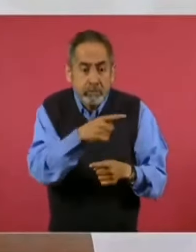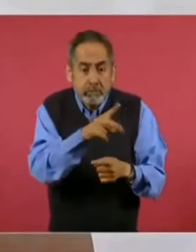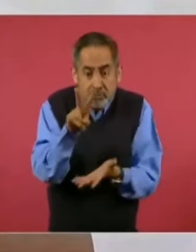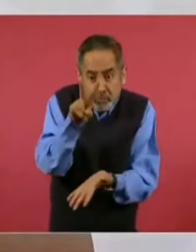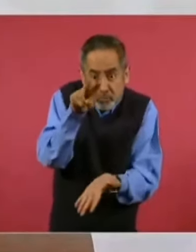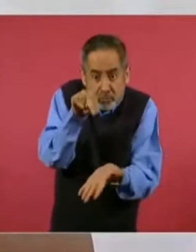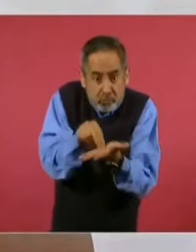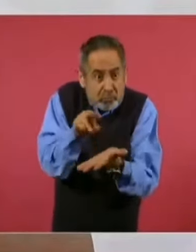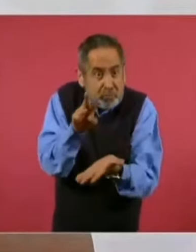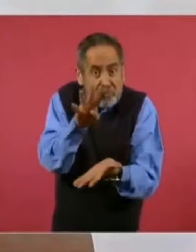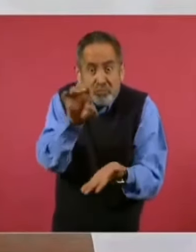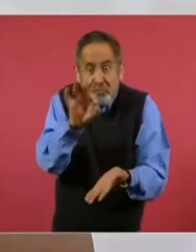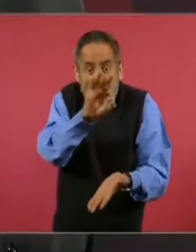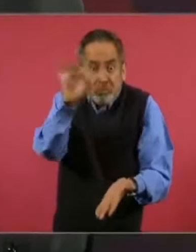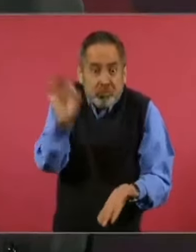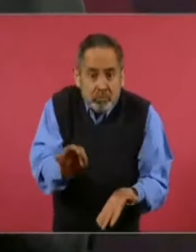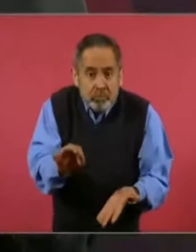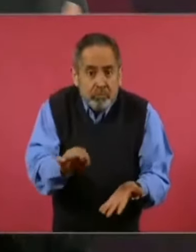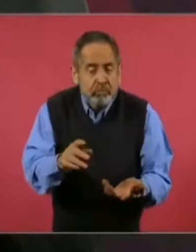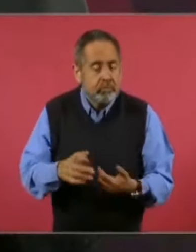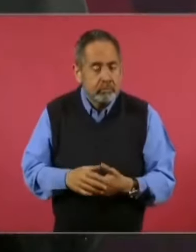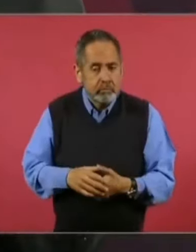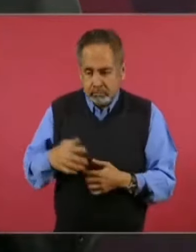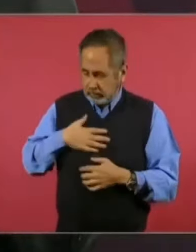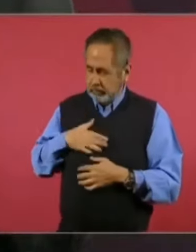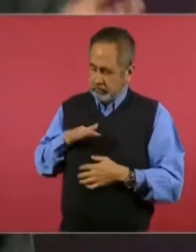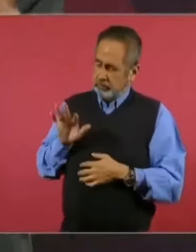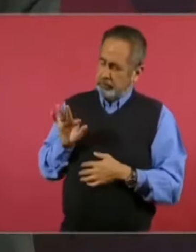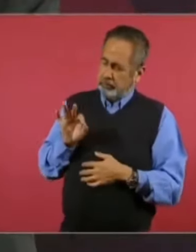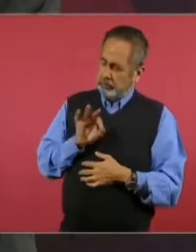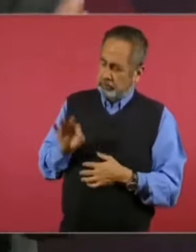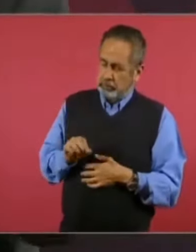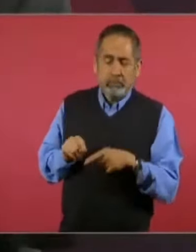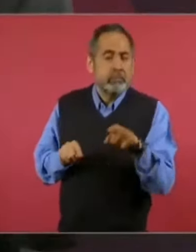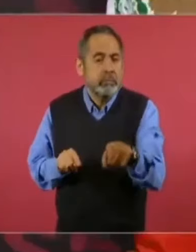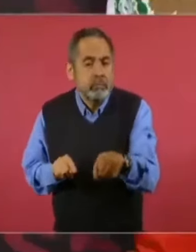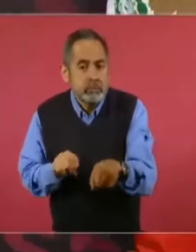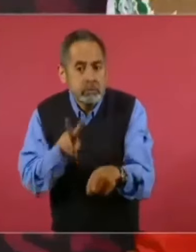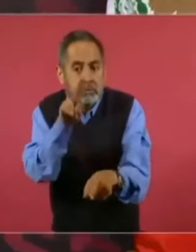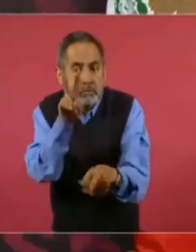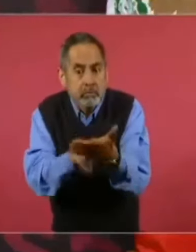ciento, de 40 por ciento, a 2 mil 400?